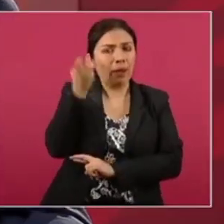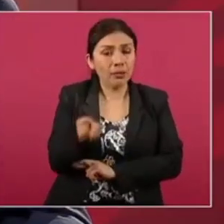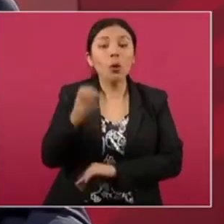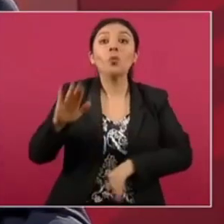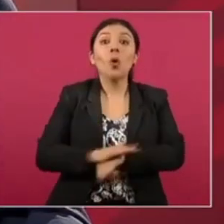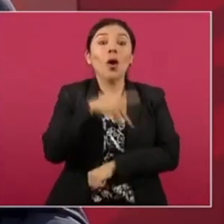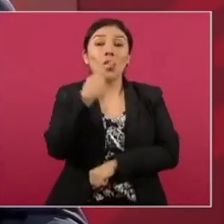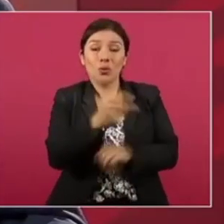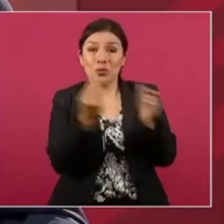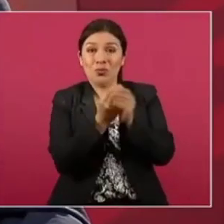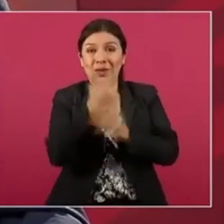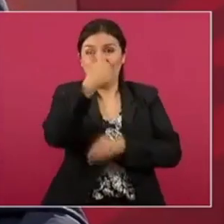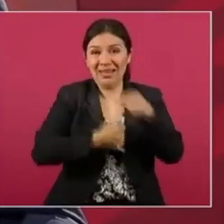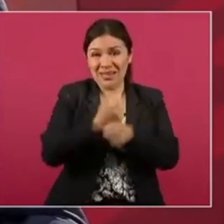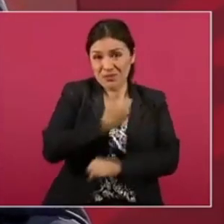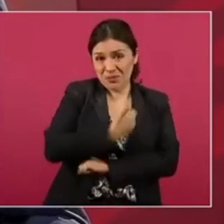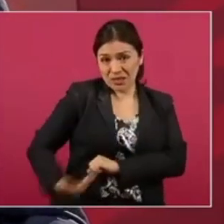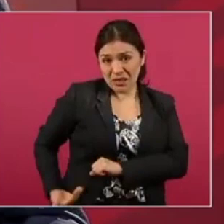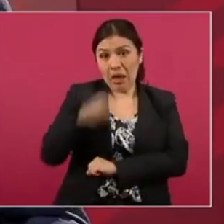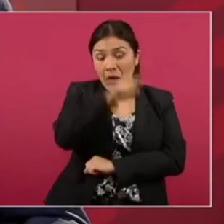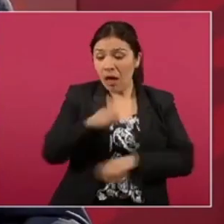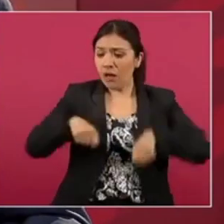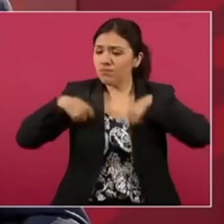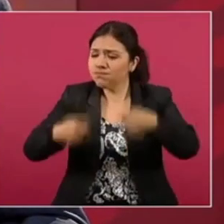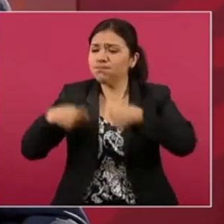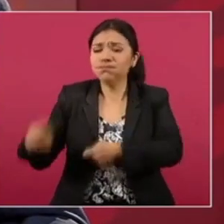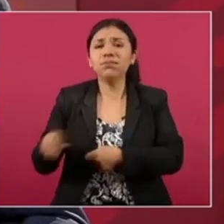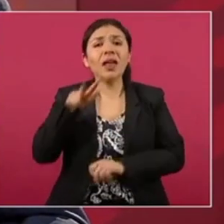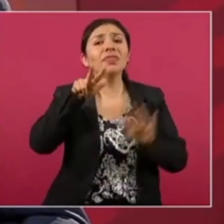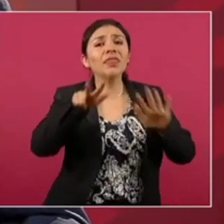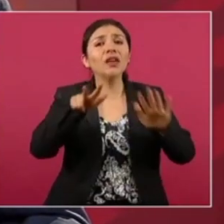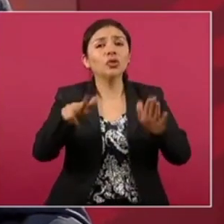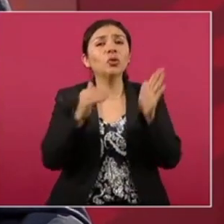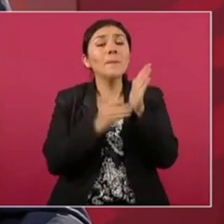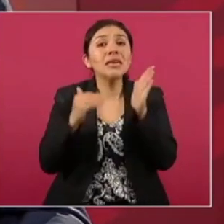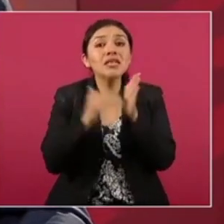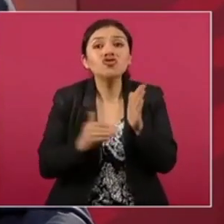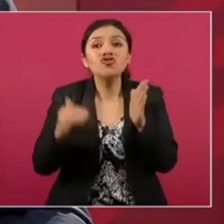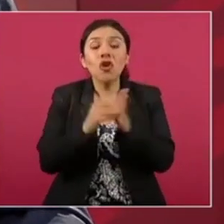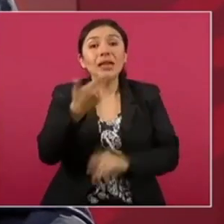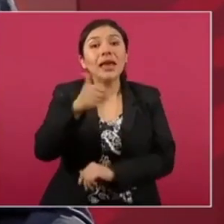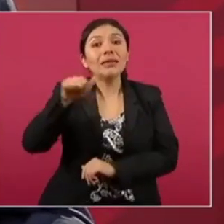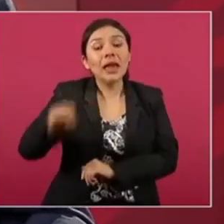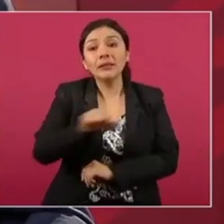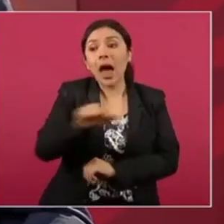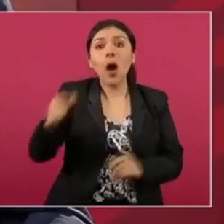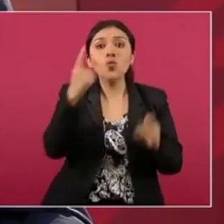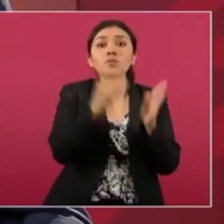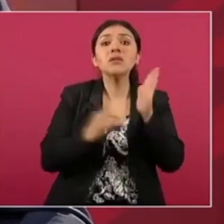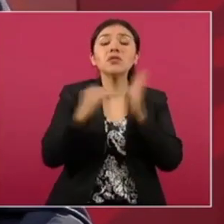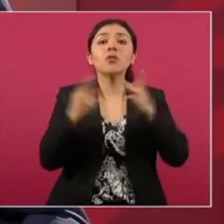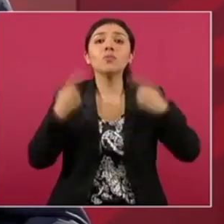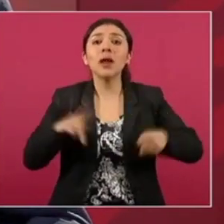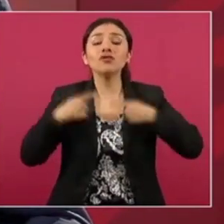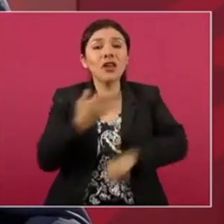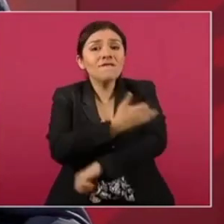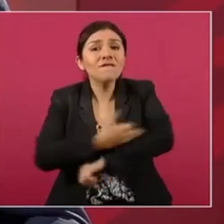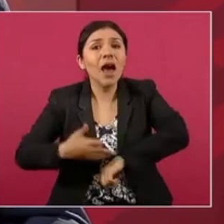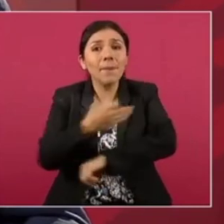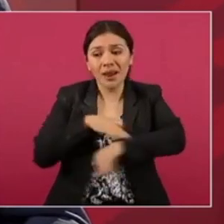sexenio él entrega 18 millones de hectáreas a un millón de familias campesinas en aquel entonces.